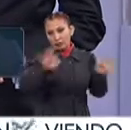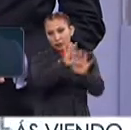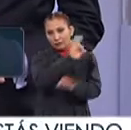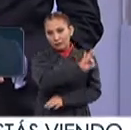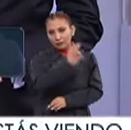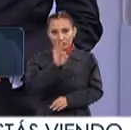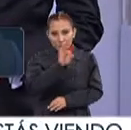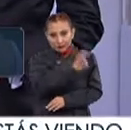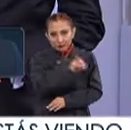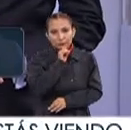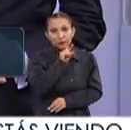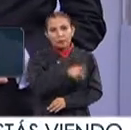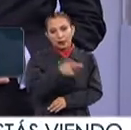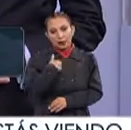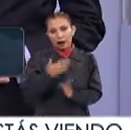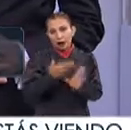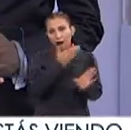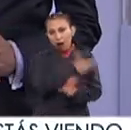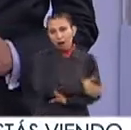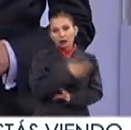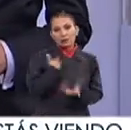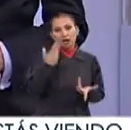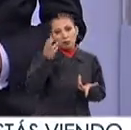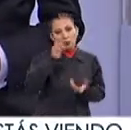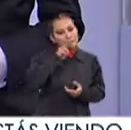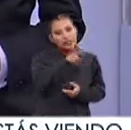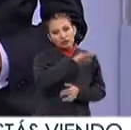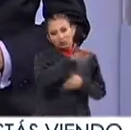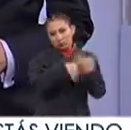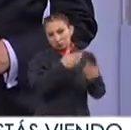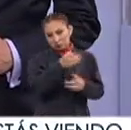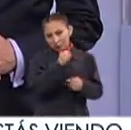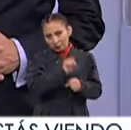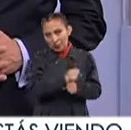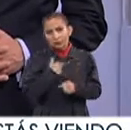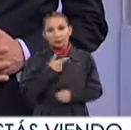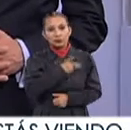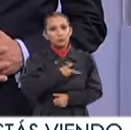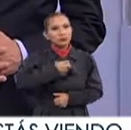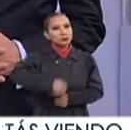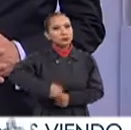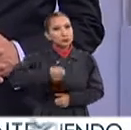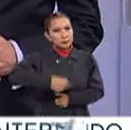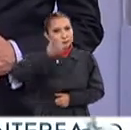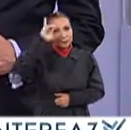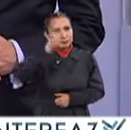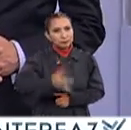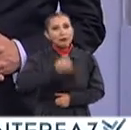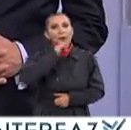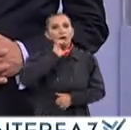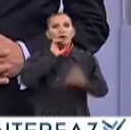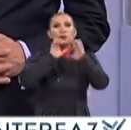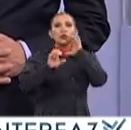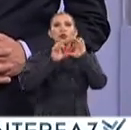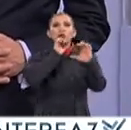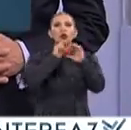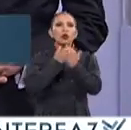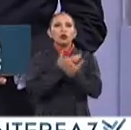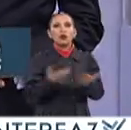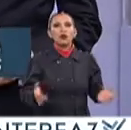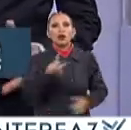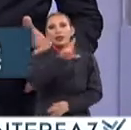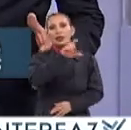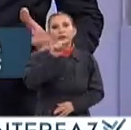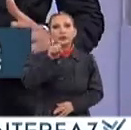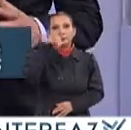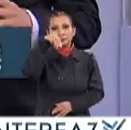fechas también lo hemos estado pues recordando a lo largo de toda esta semana saludamos con mucho gusto a Griselda Llebra quien nos permite comunicarnos con ustedes también